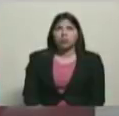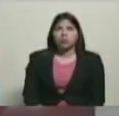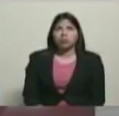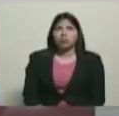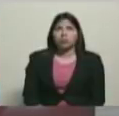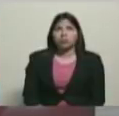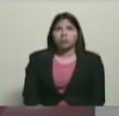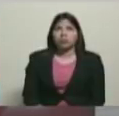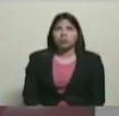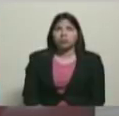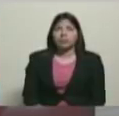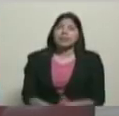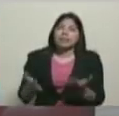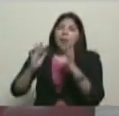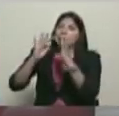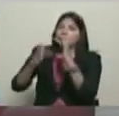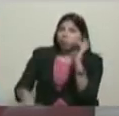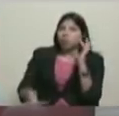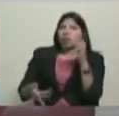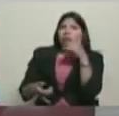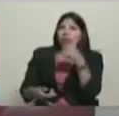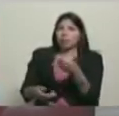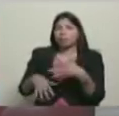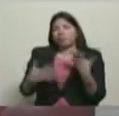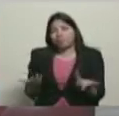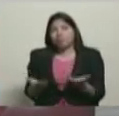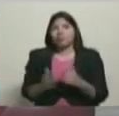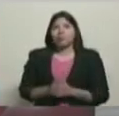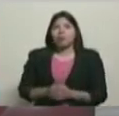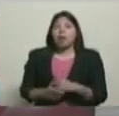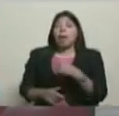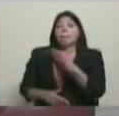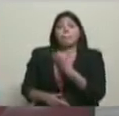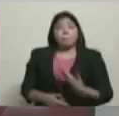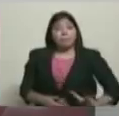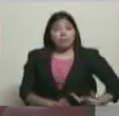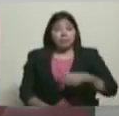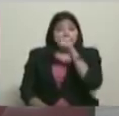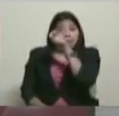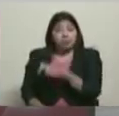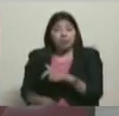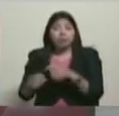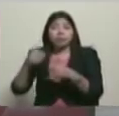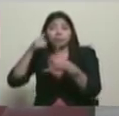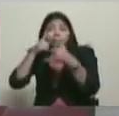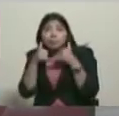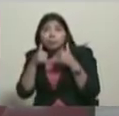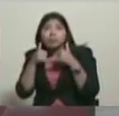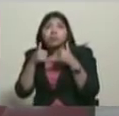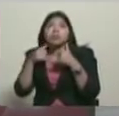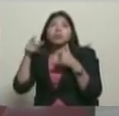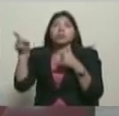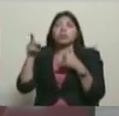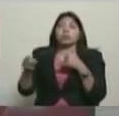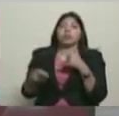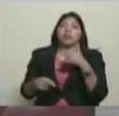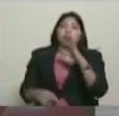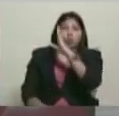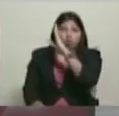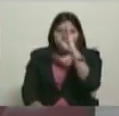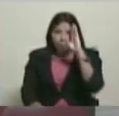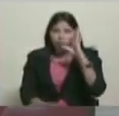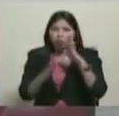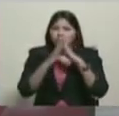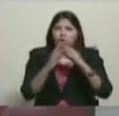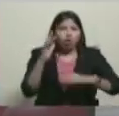Estamos perdiendo el contacto allí con el presidente de la Asamblea Nacional Constituyente, Diosdado Cabello Rondón, las bases aéreas en calma. Bueno,